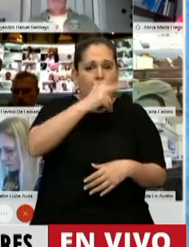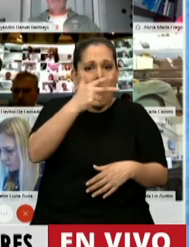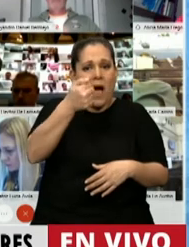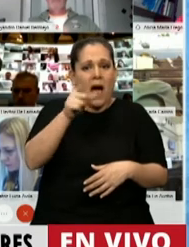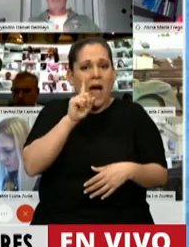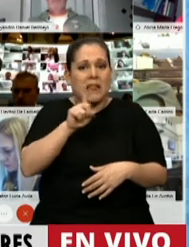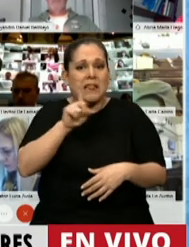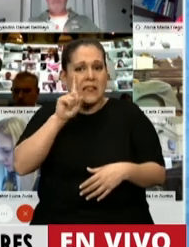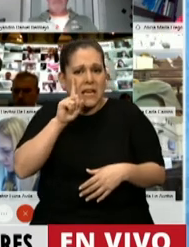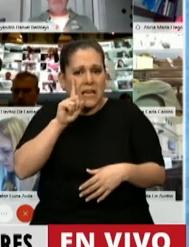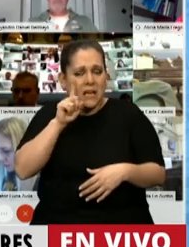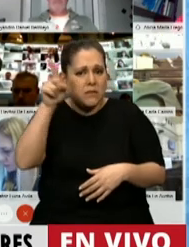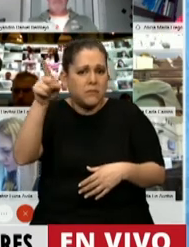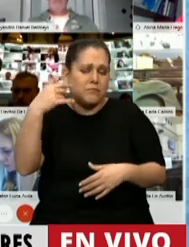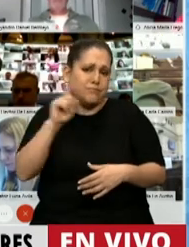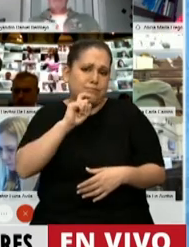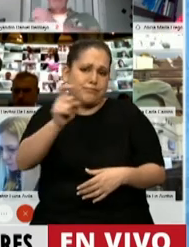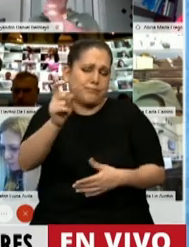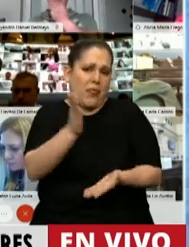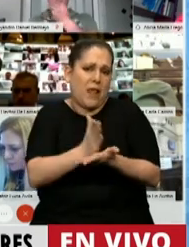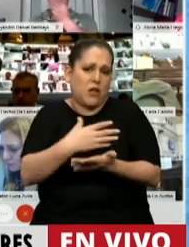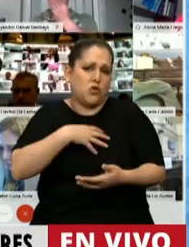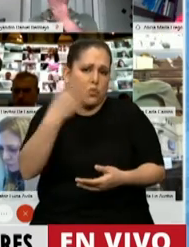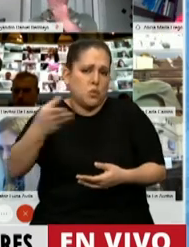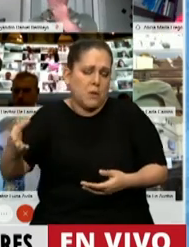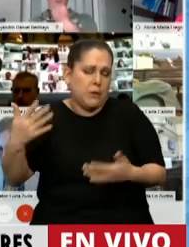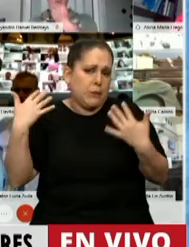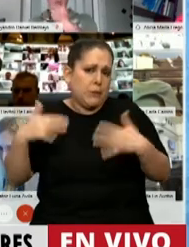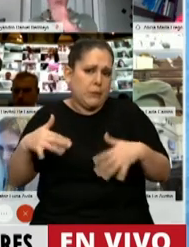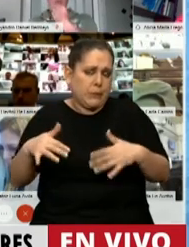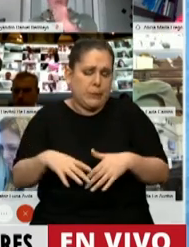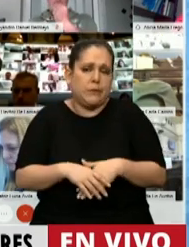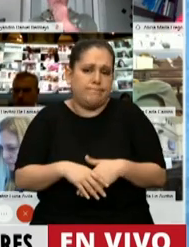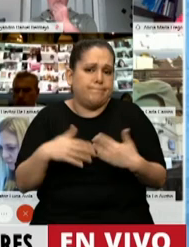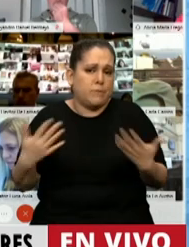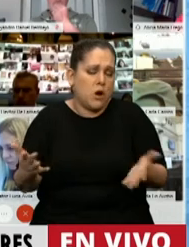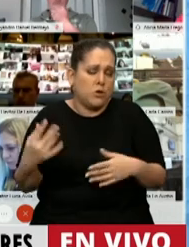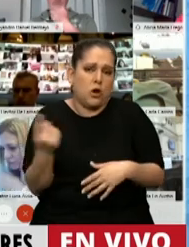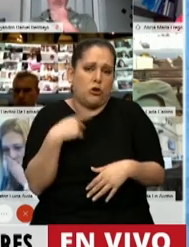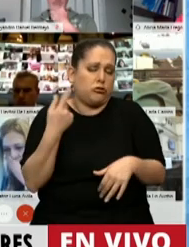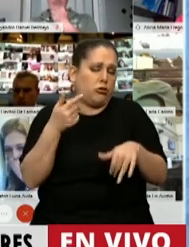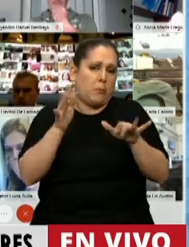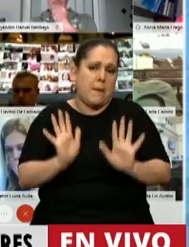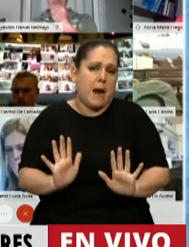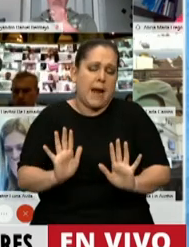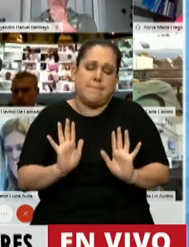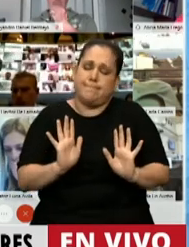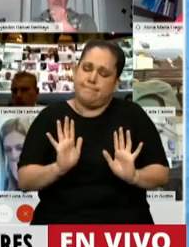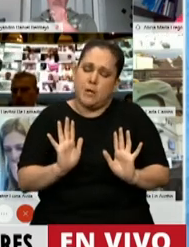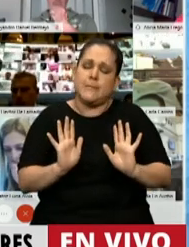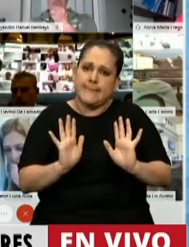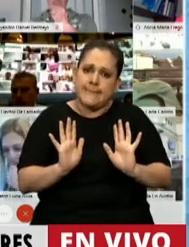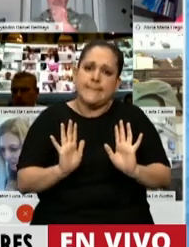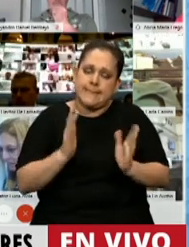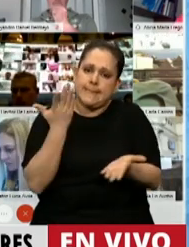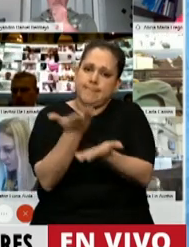denuncias de enormes violaciones a los derechos humanos con esas fuerzas. Por lo tanto, más que nunca, preparamos la necesidad